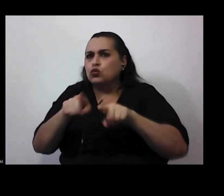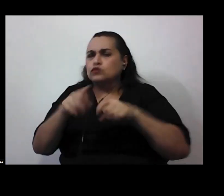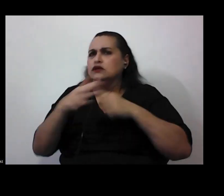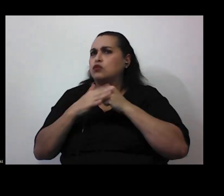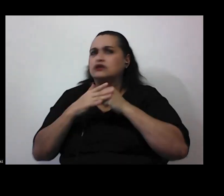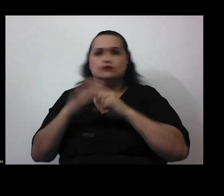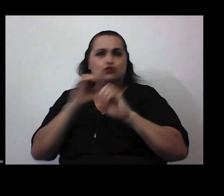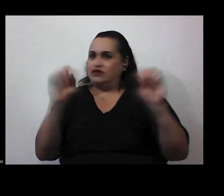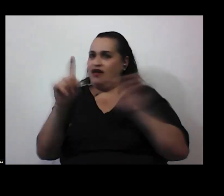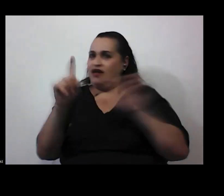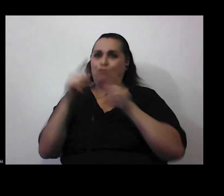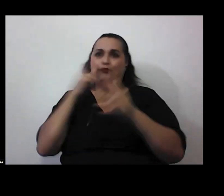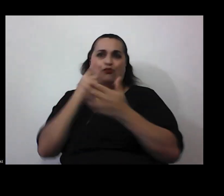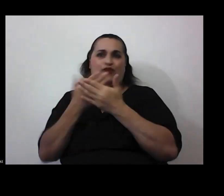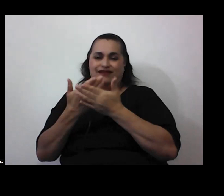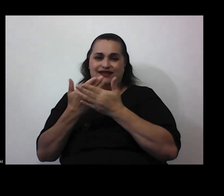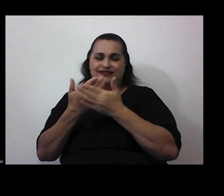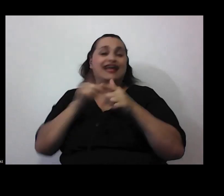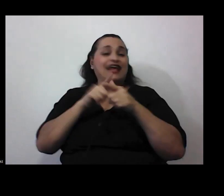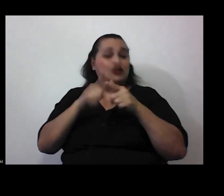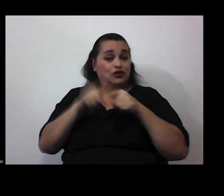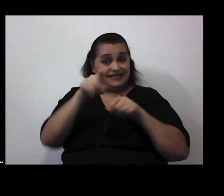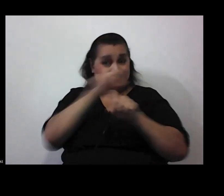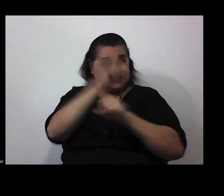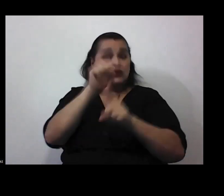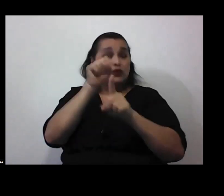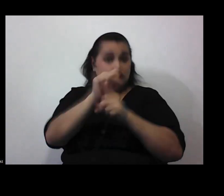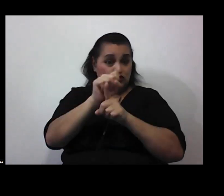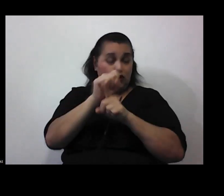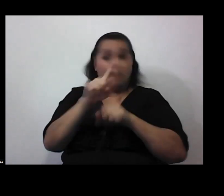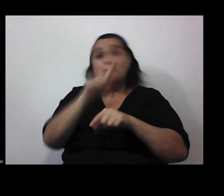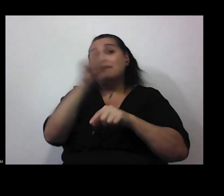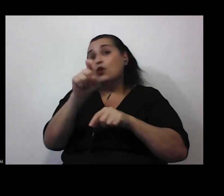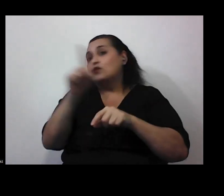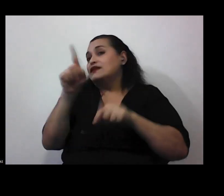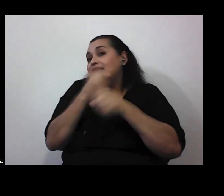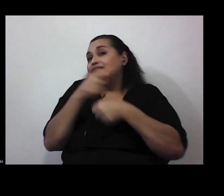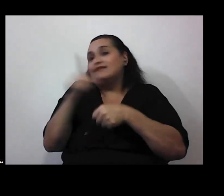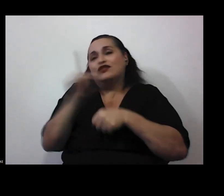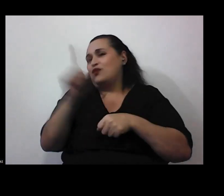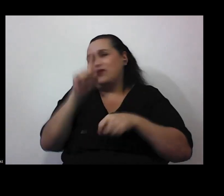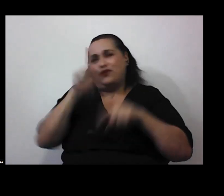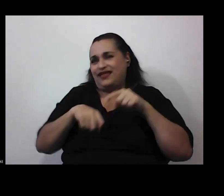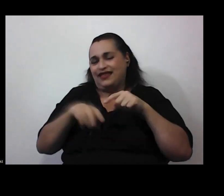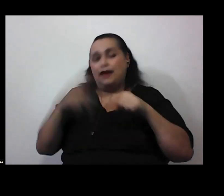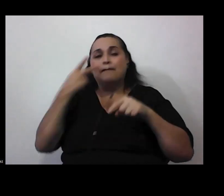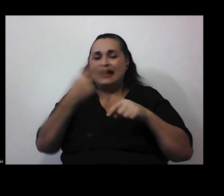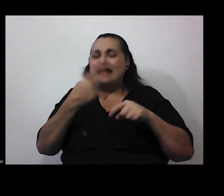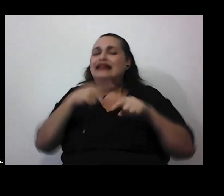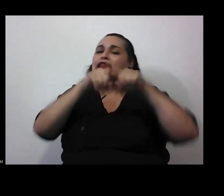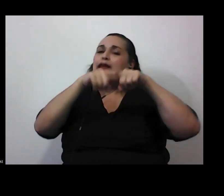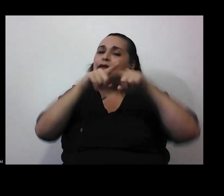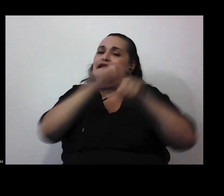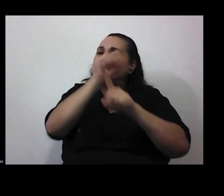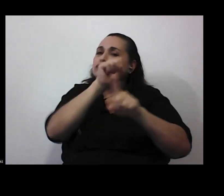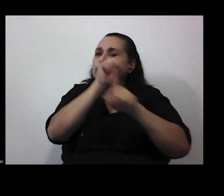entonces en un caso como ese la pregunta no podría ser esa entonces hay que ver caso por caso hay que ver muy